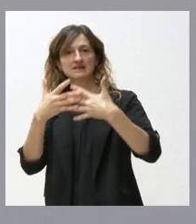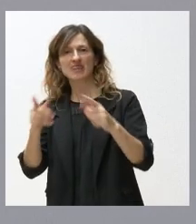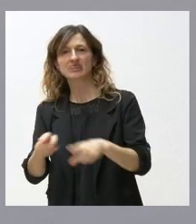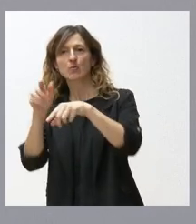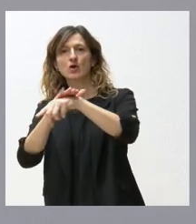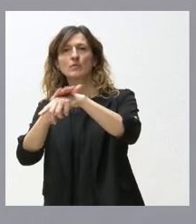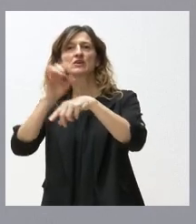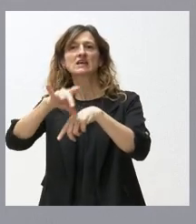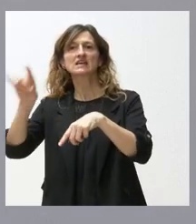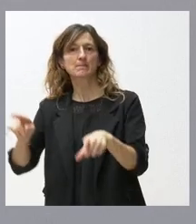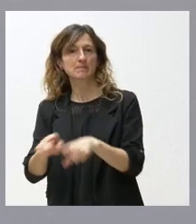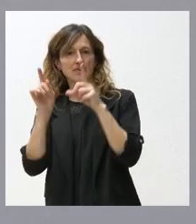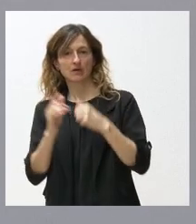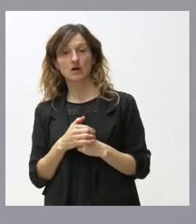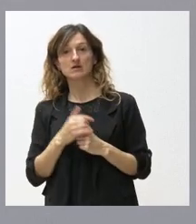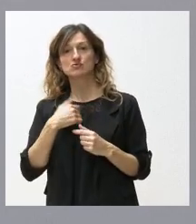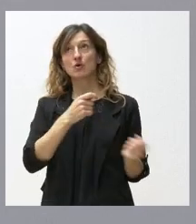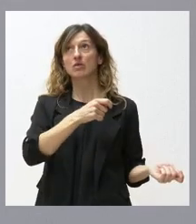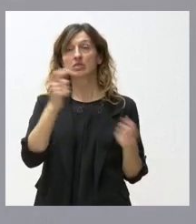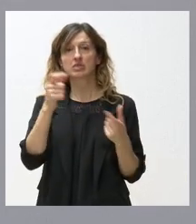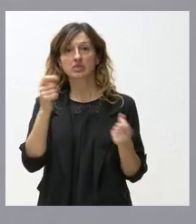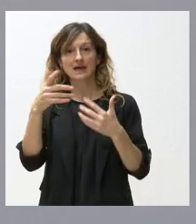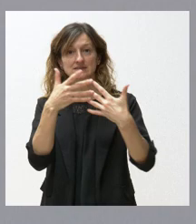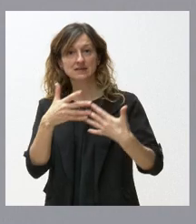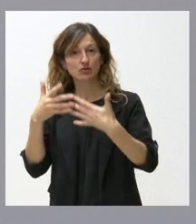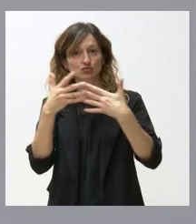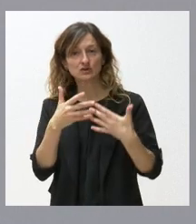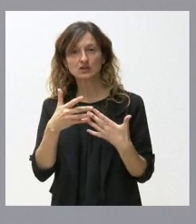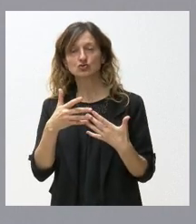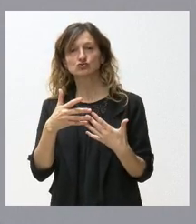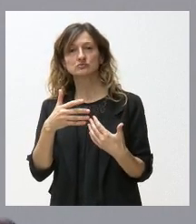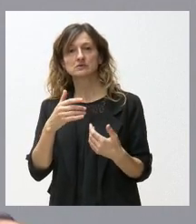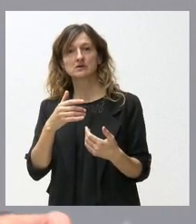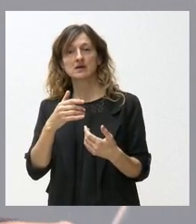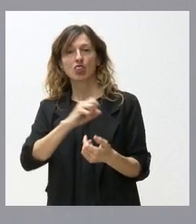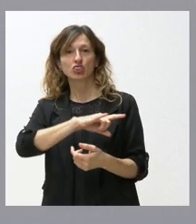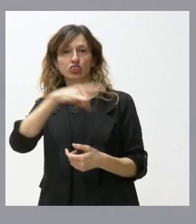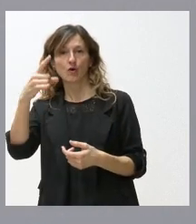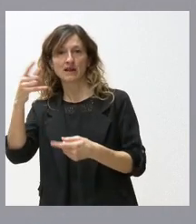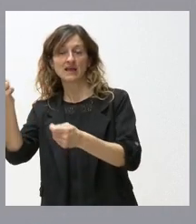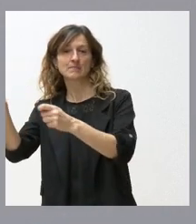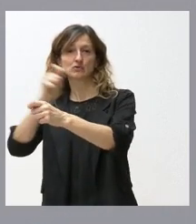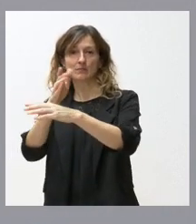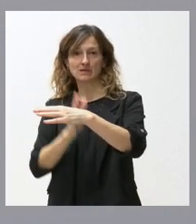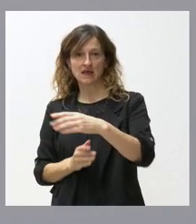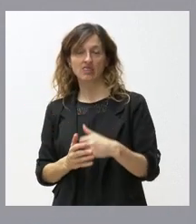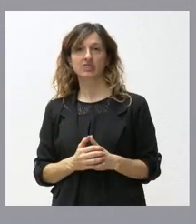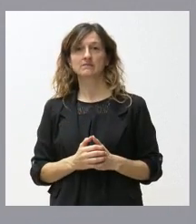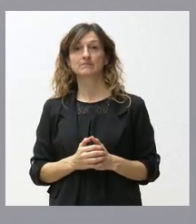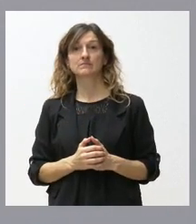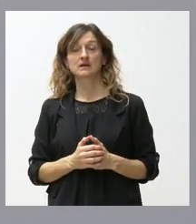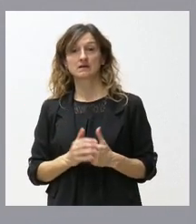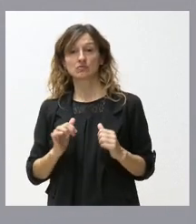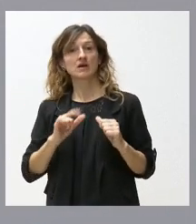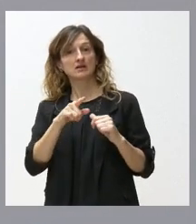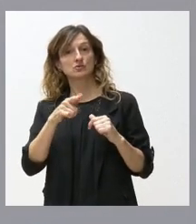gobierne, nosotros exportamos a Estados Unidos más del doble de lo que importamos, luego tenemos un punto de partida muy